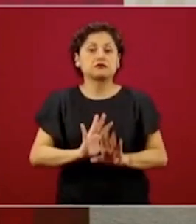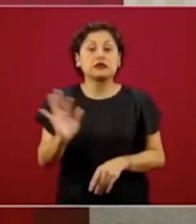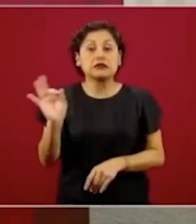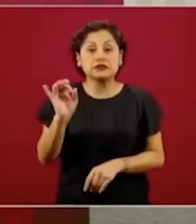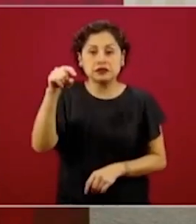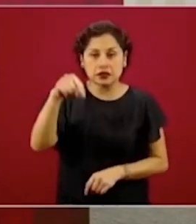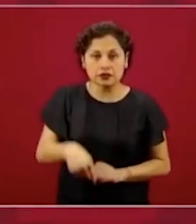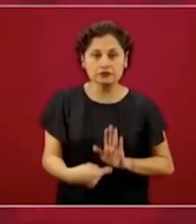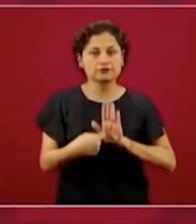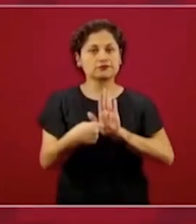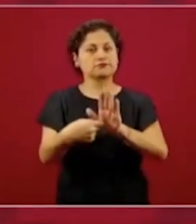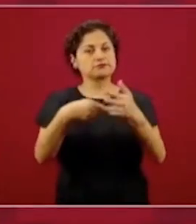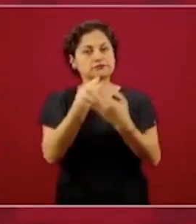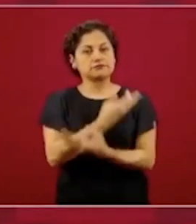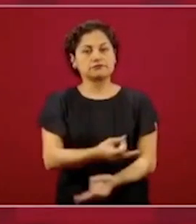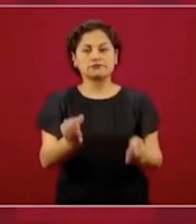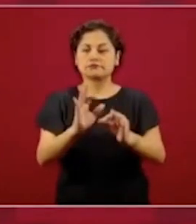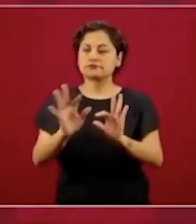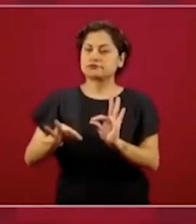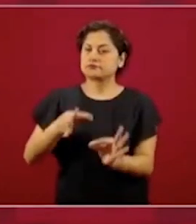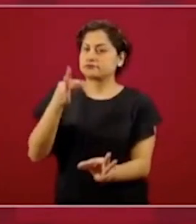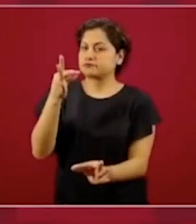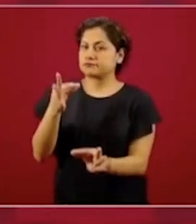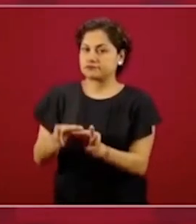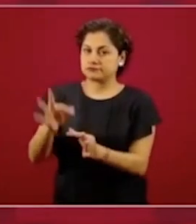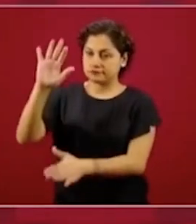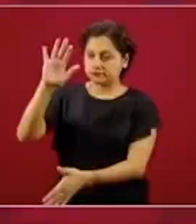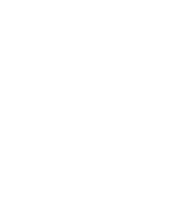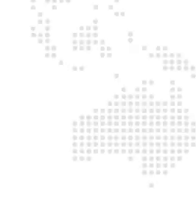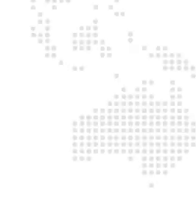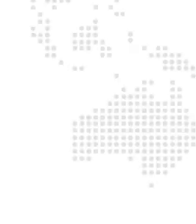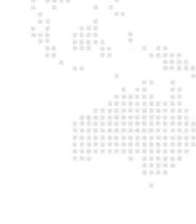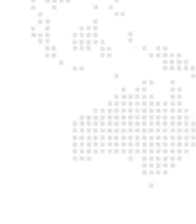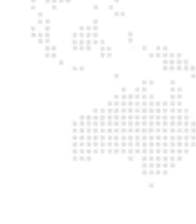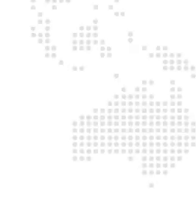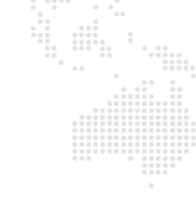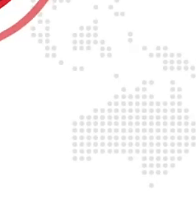entregamos el crédito un millón.